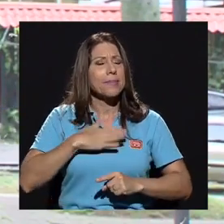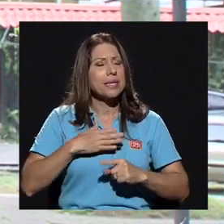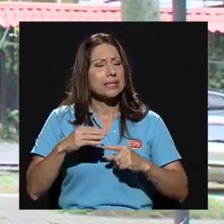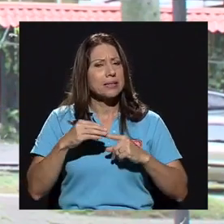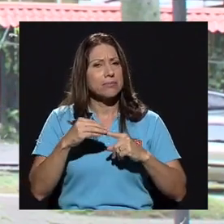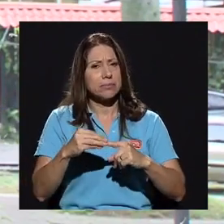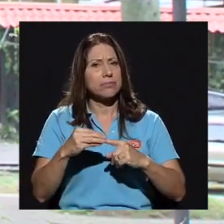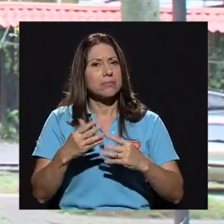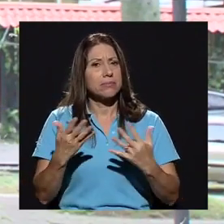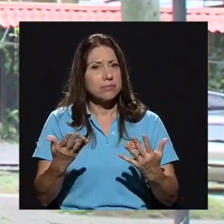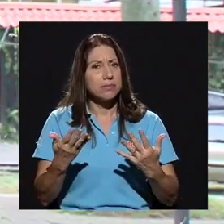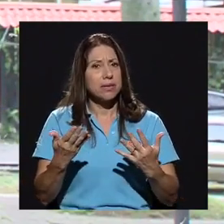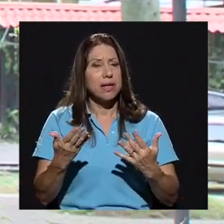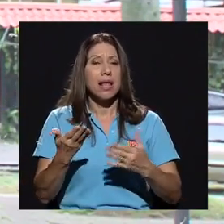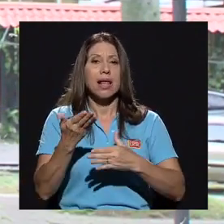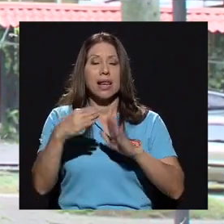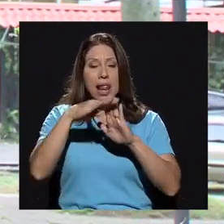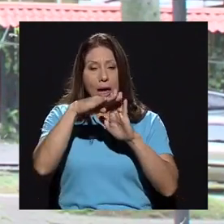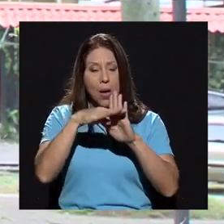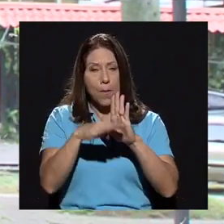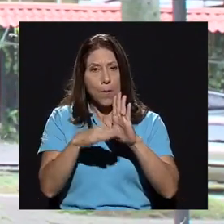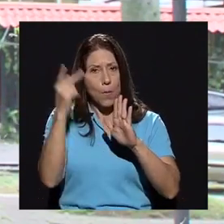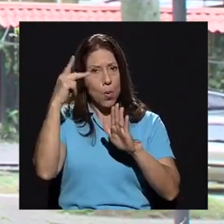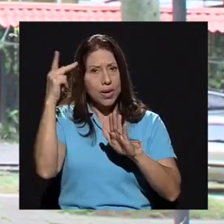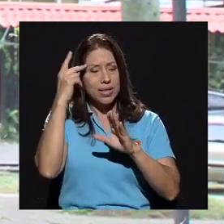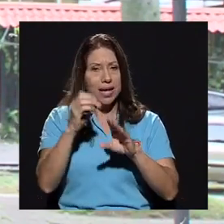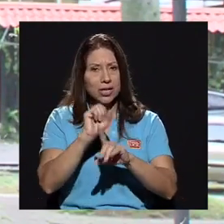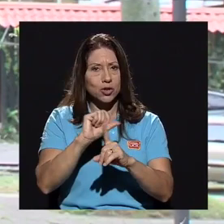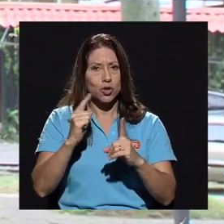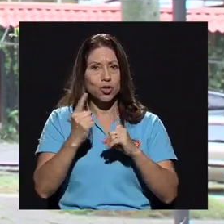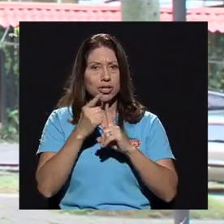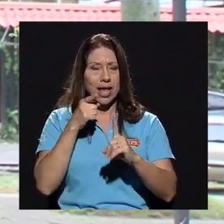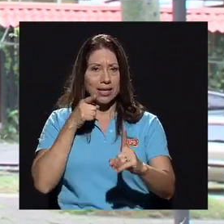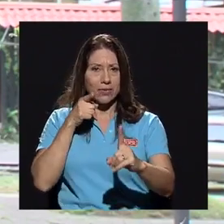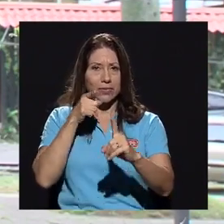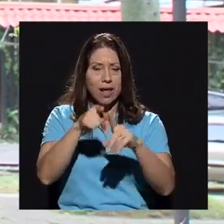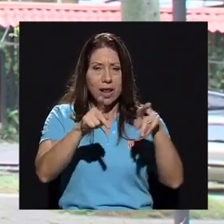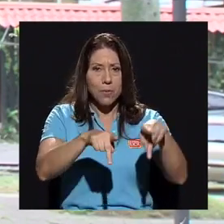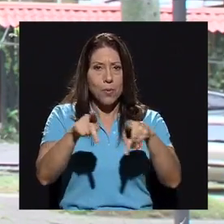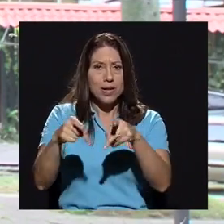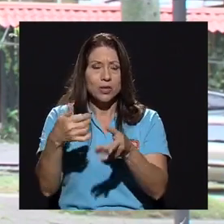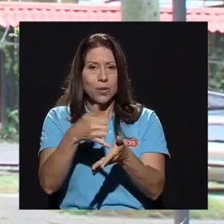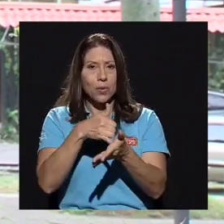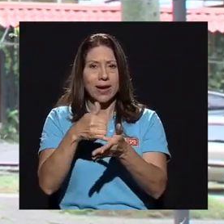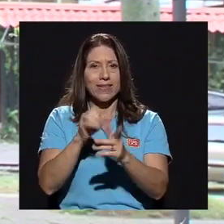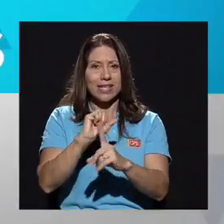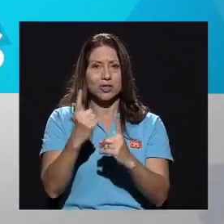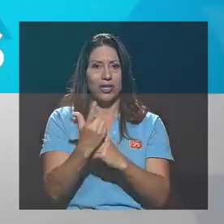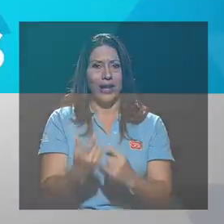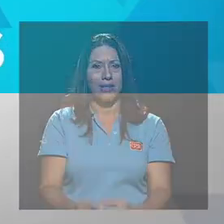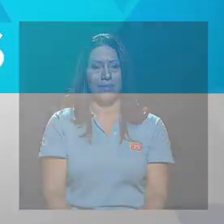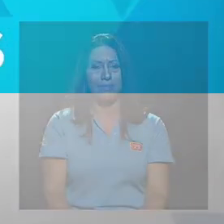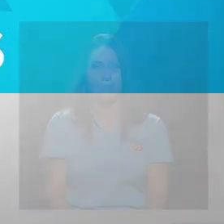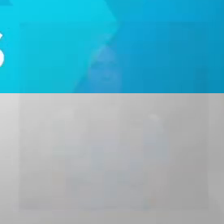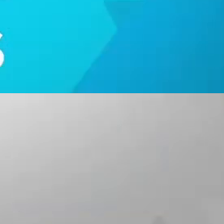mí es imprescindible es la parte de políticas sociales dirigidas a la población en vulnerabilidad social.